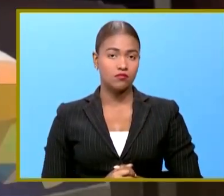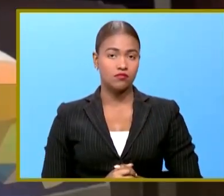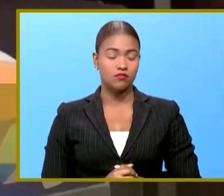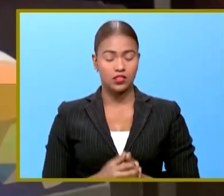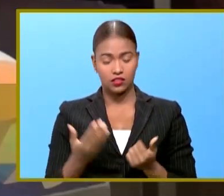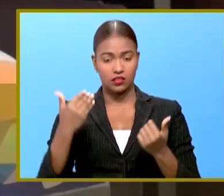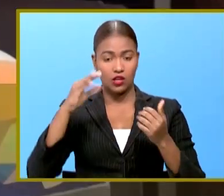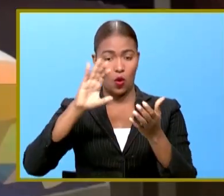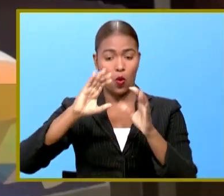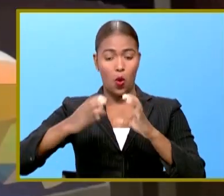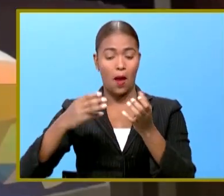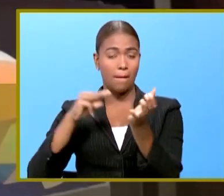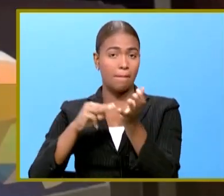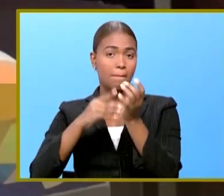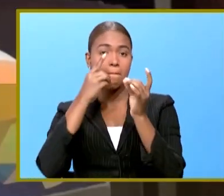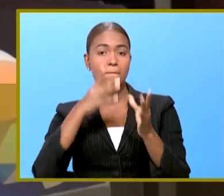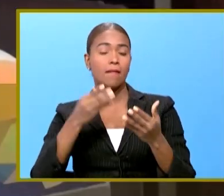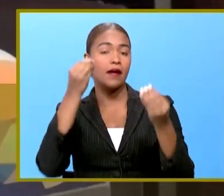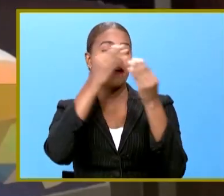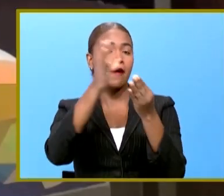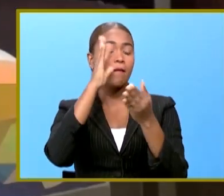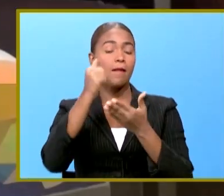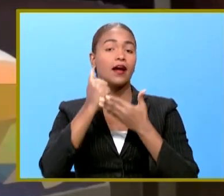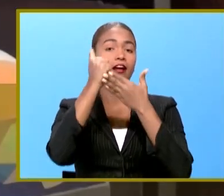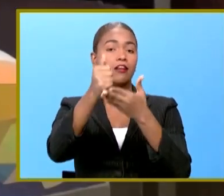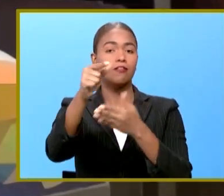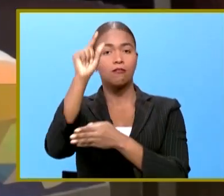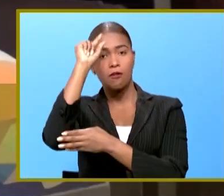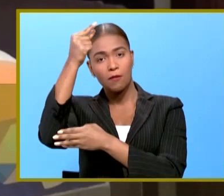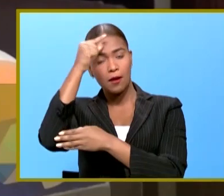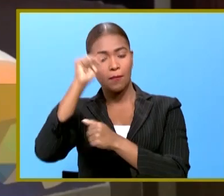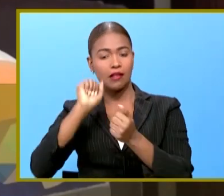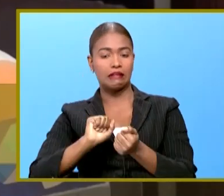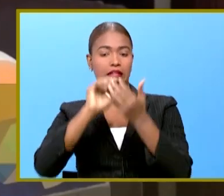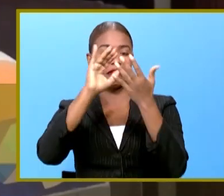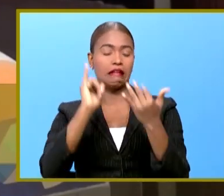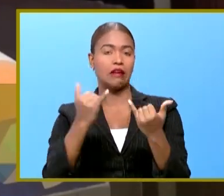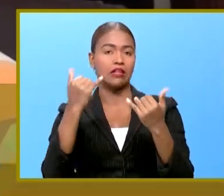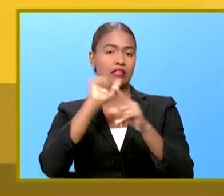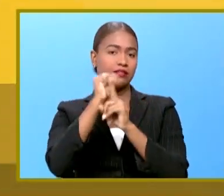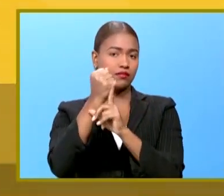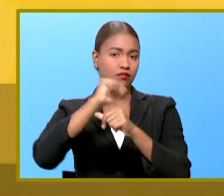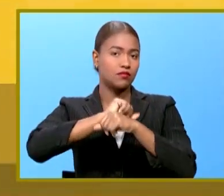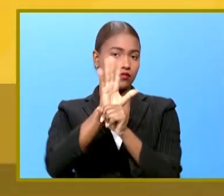Colegio Médico Dominicano informa que ayudará al gobierno a enfrentar el COVID.